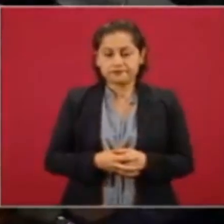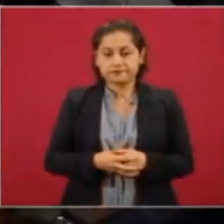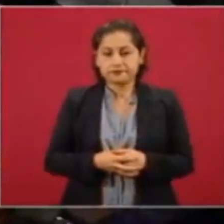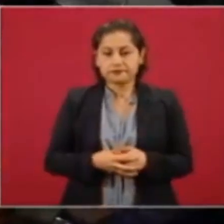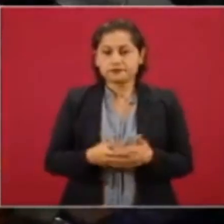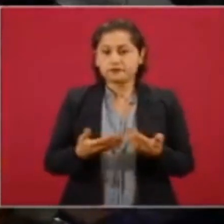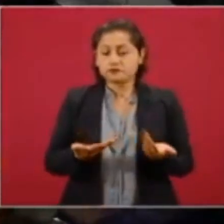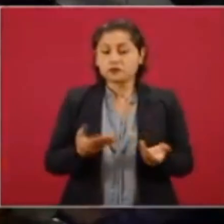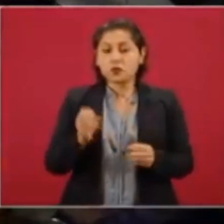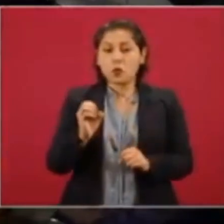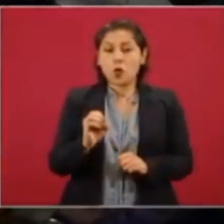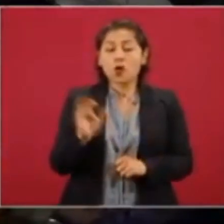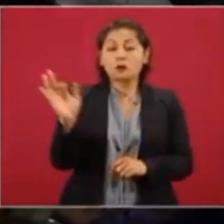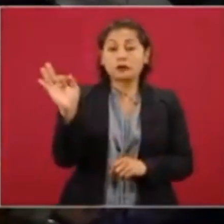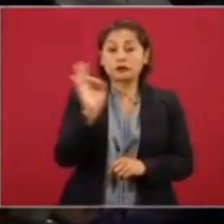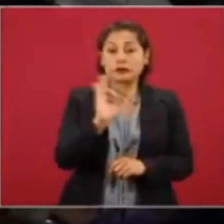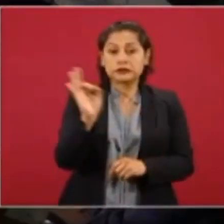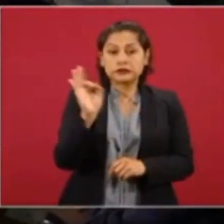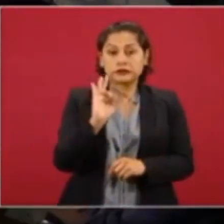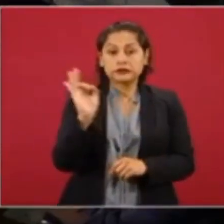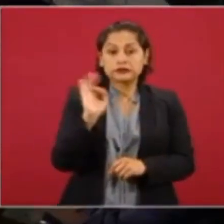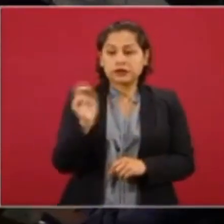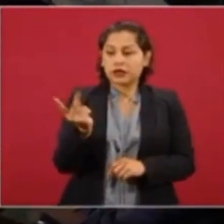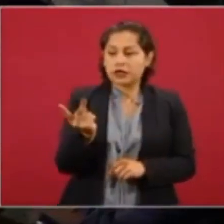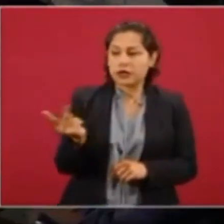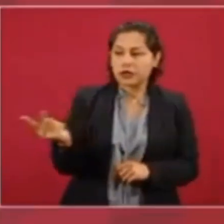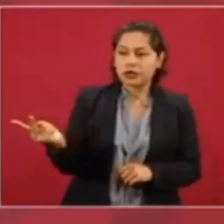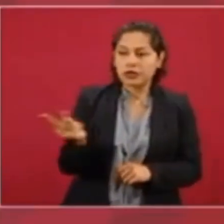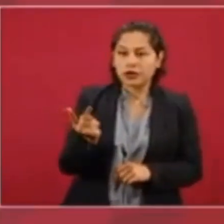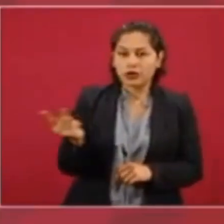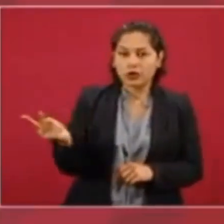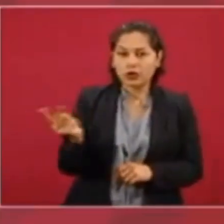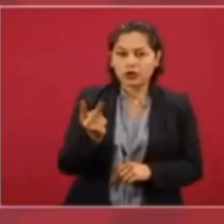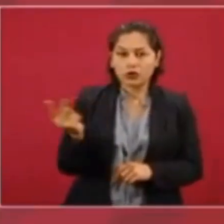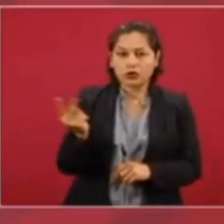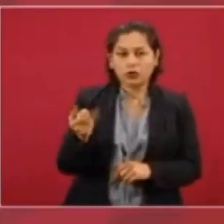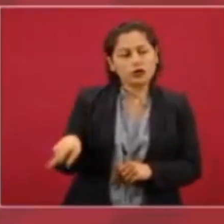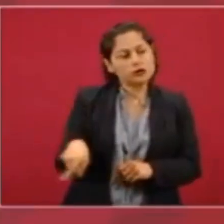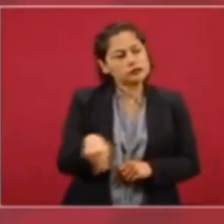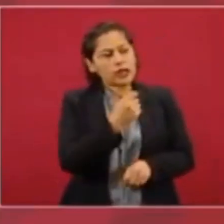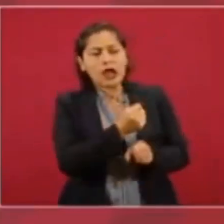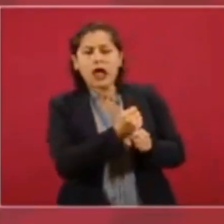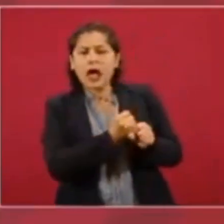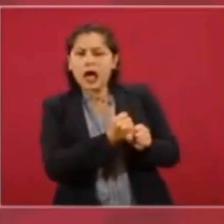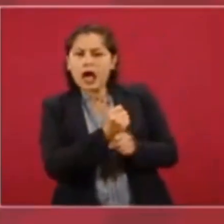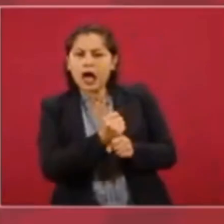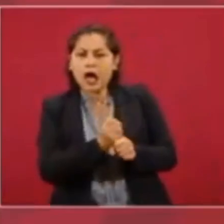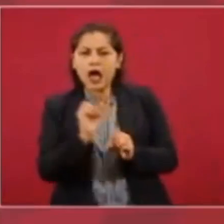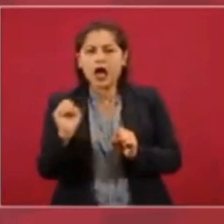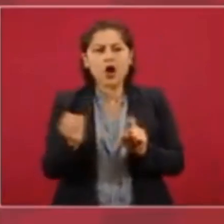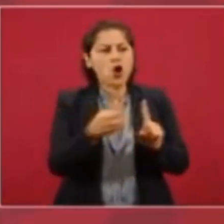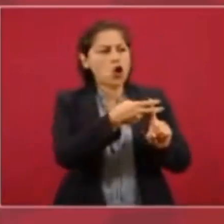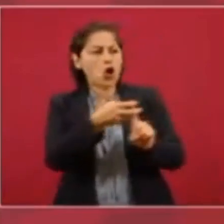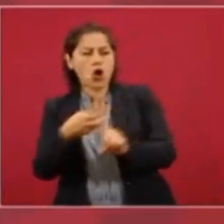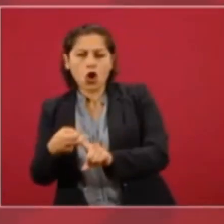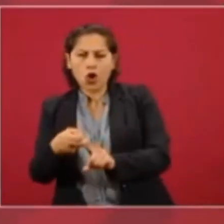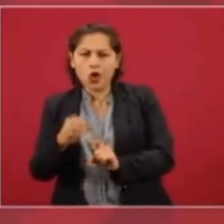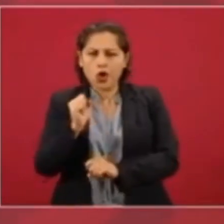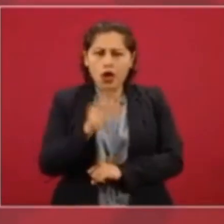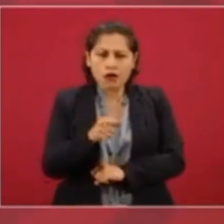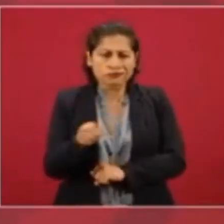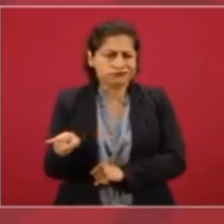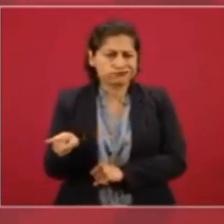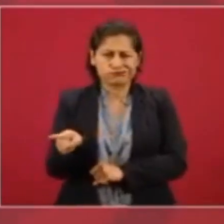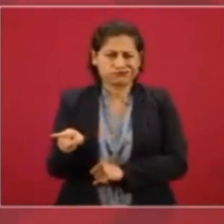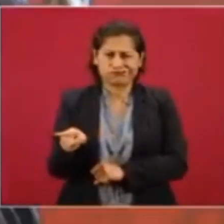de mandar a torturar, a desaparecer, a perseguir a ninguna